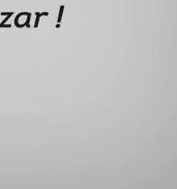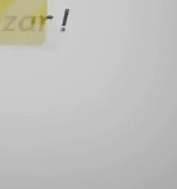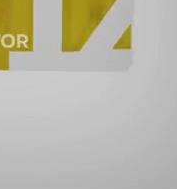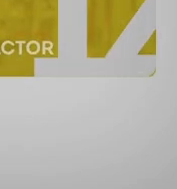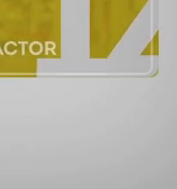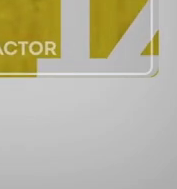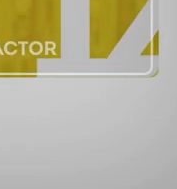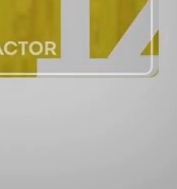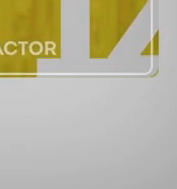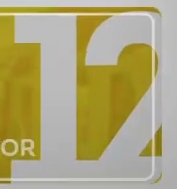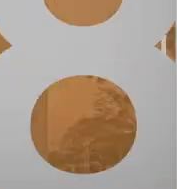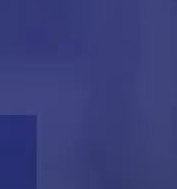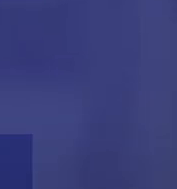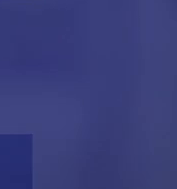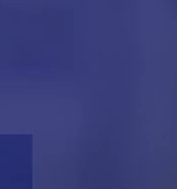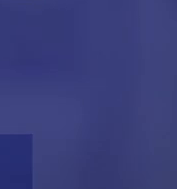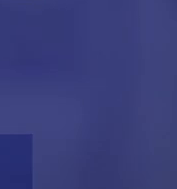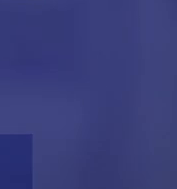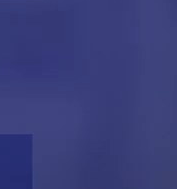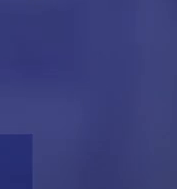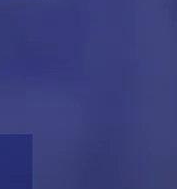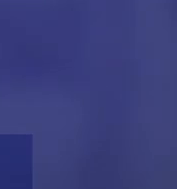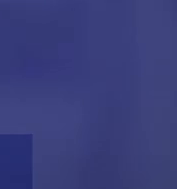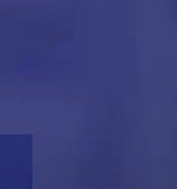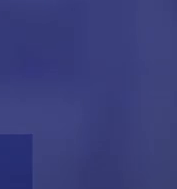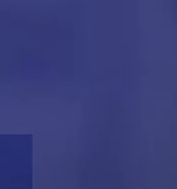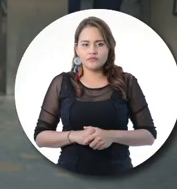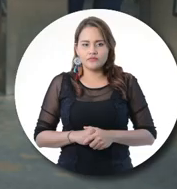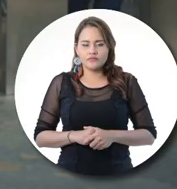¿Qué el